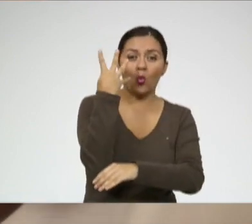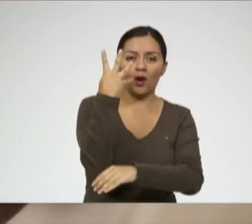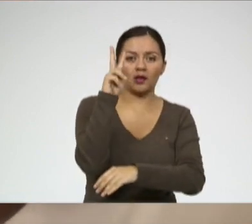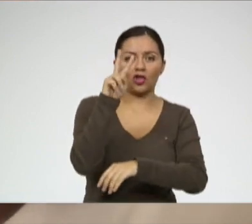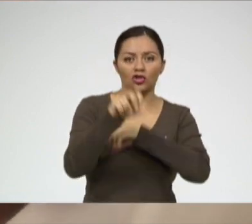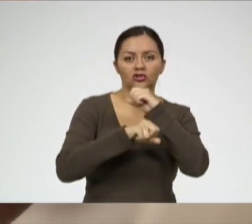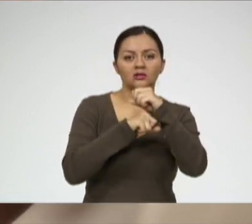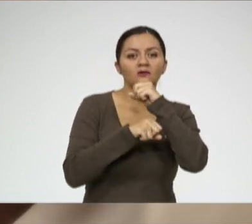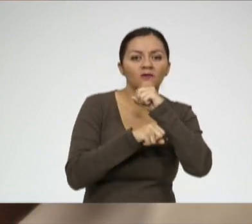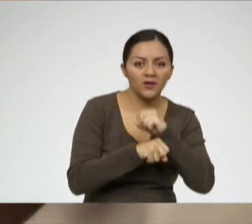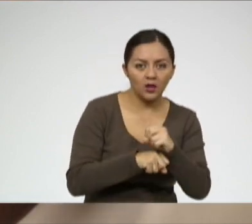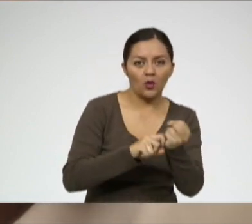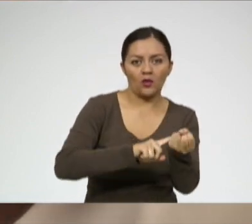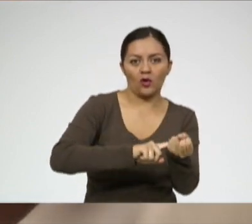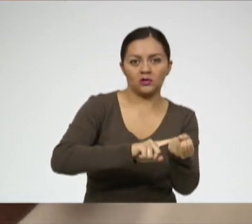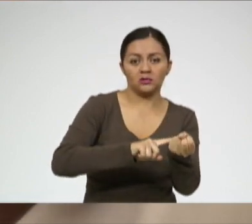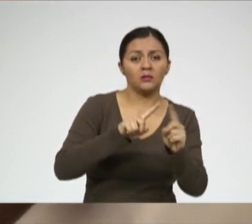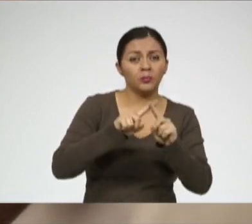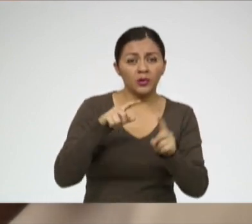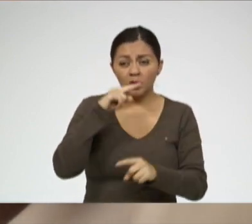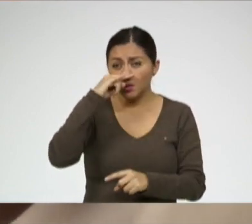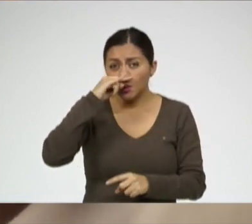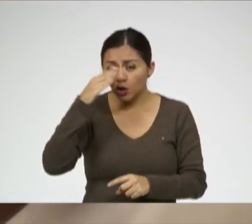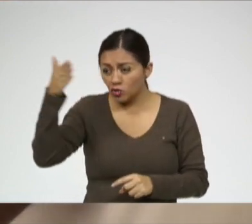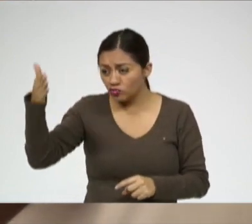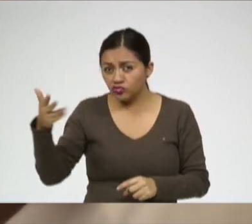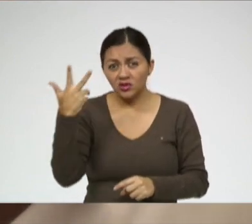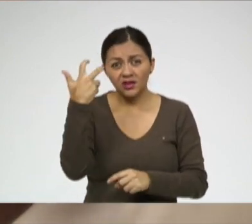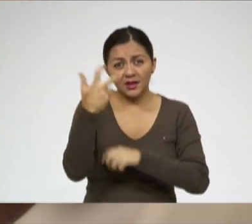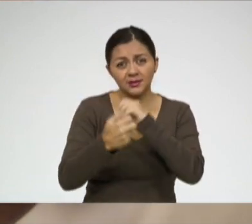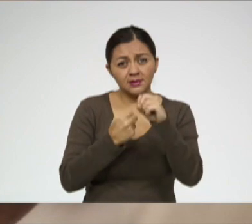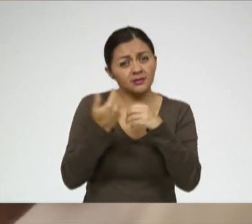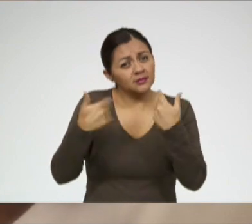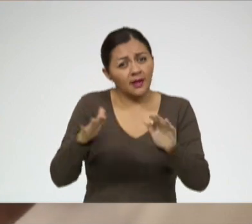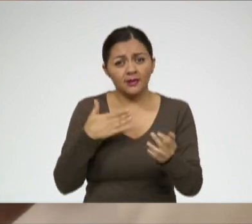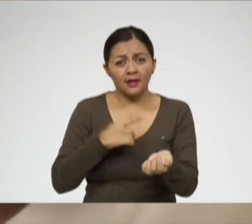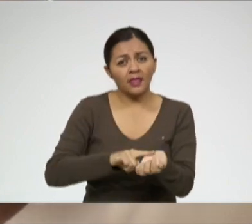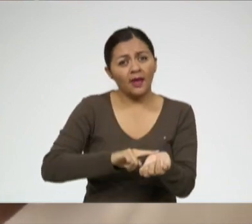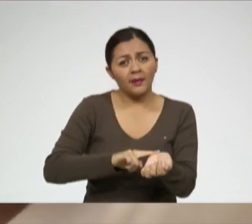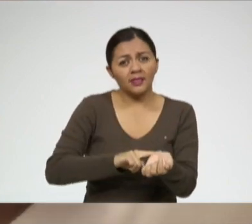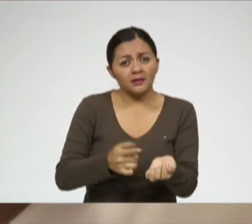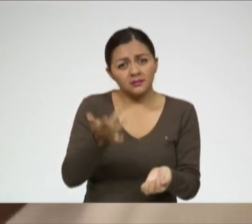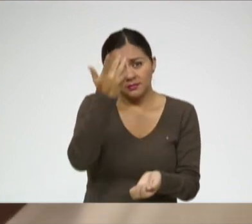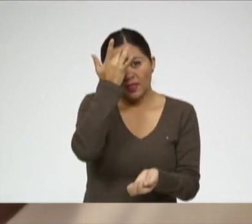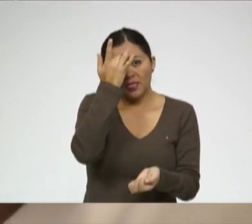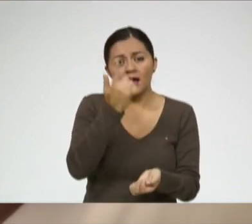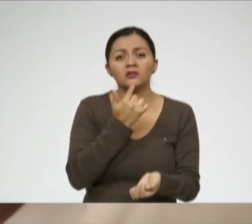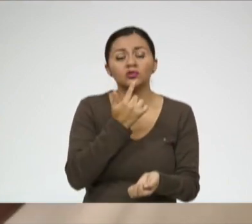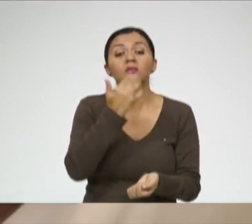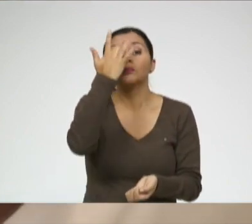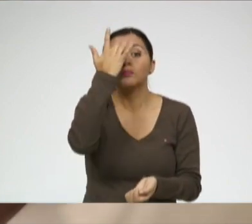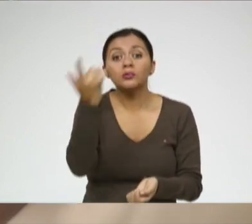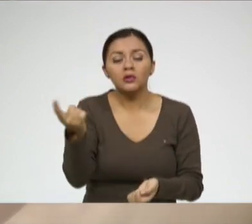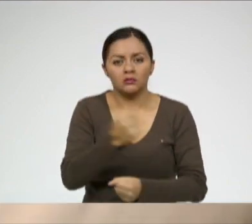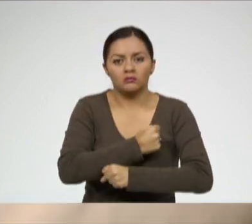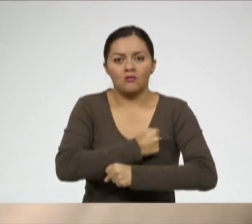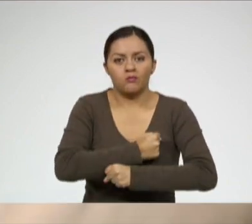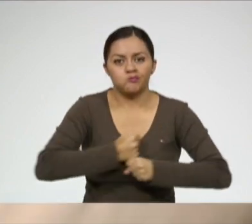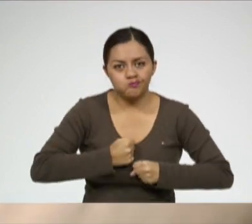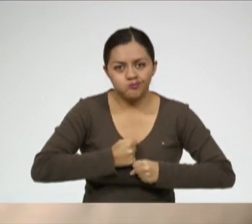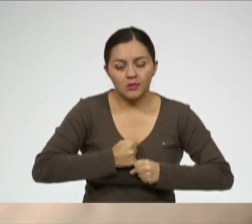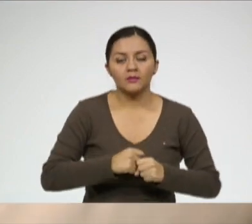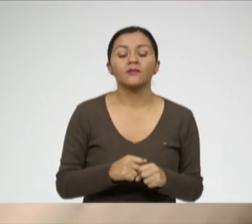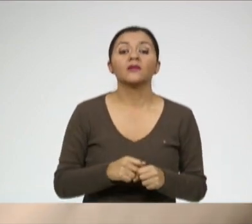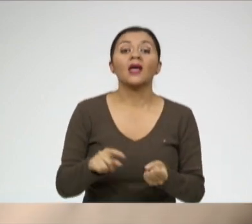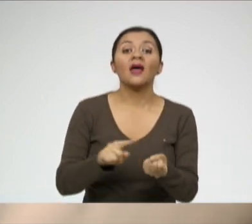mucho adolescente, incluso niños de 13 años, que ya tienen una diabetes tipo 2. ¿Consecuencia de qué? De un sobrepeso. Una